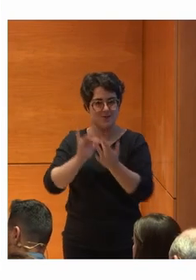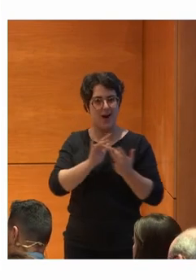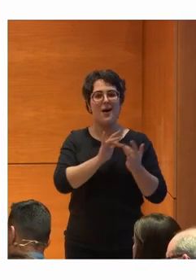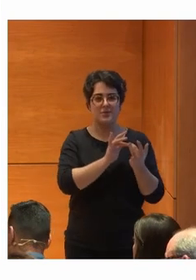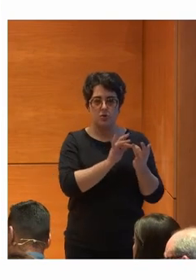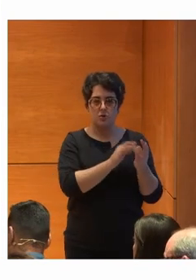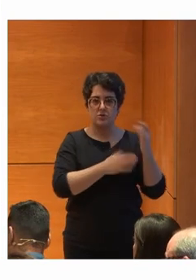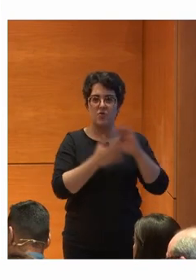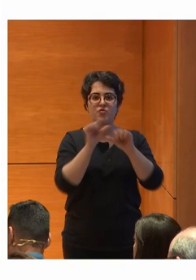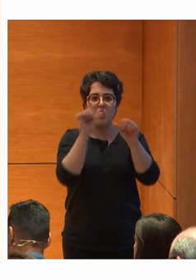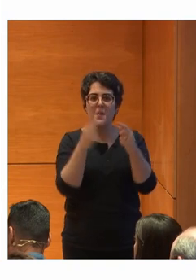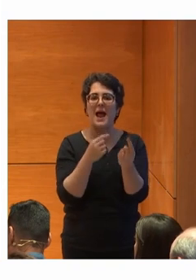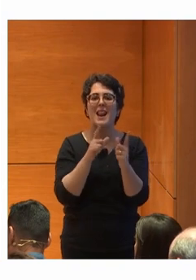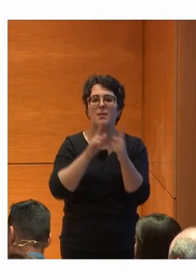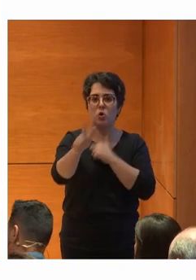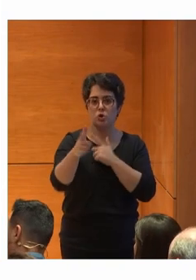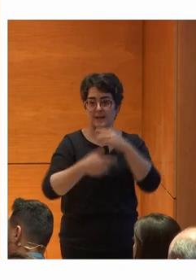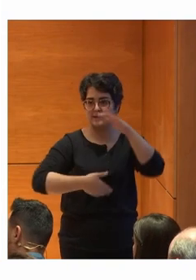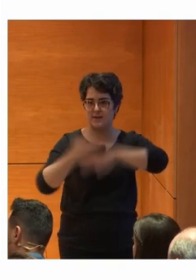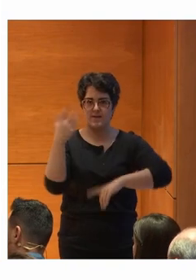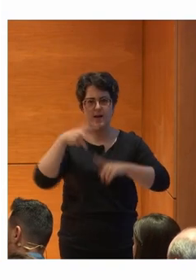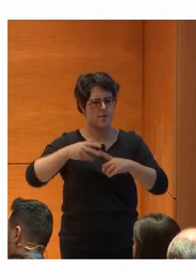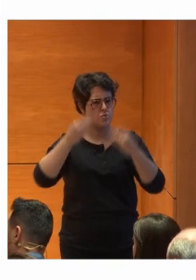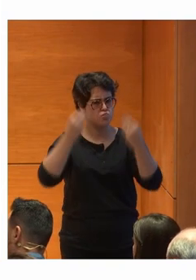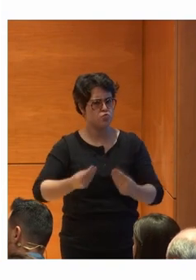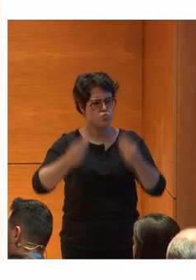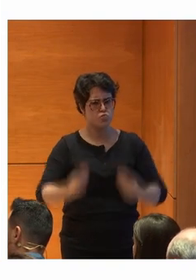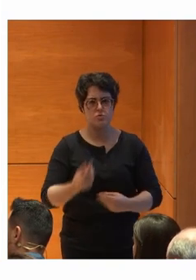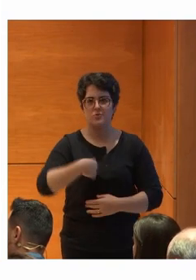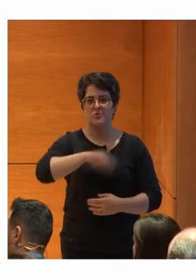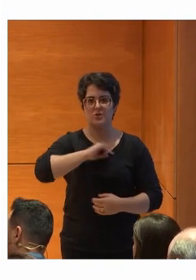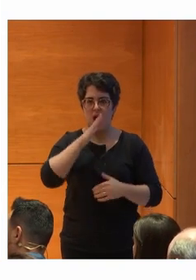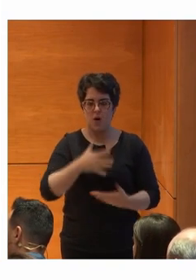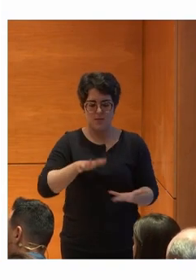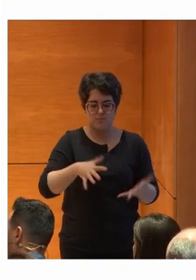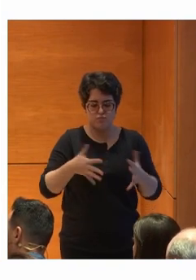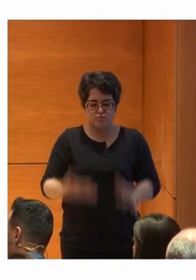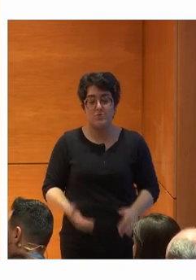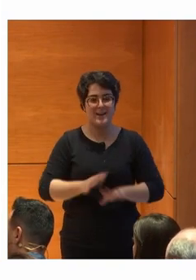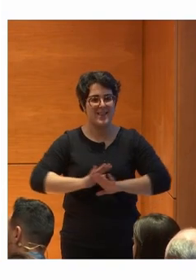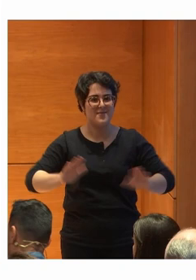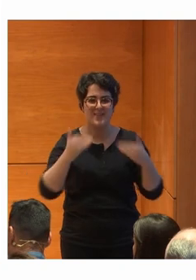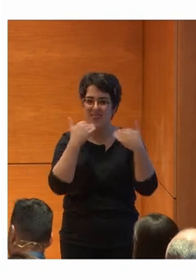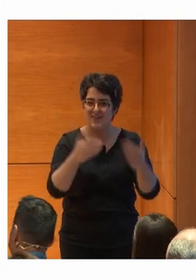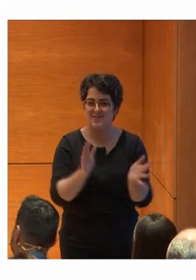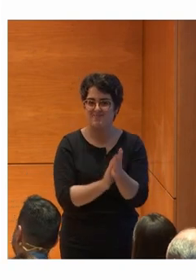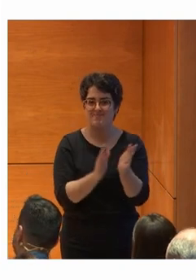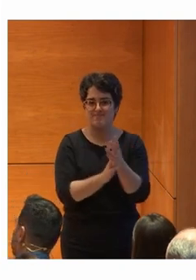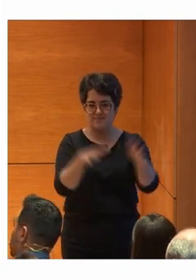sí De forma remota Es una buena herramienta Que estamos ahora Desplegando ya Y nada más Muchas gracias